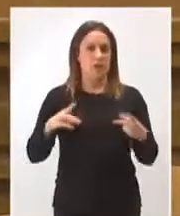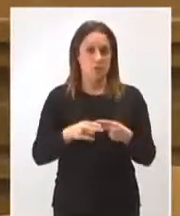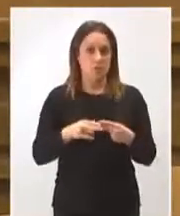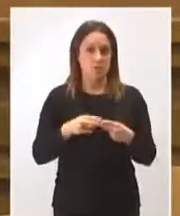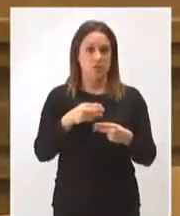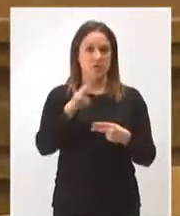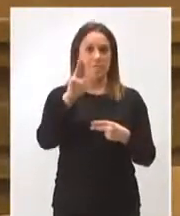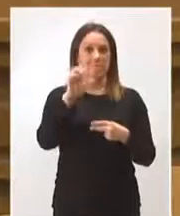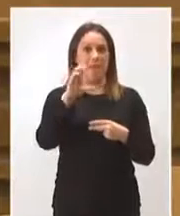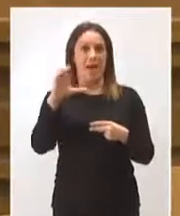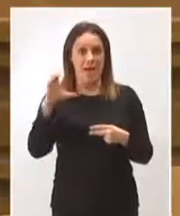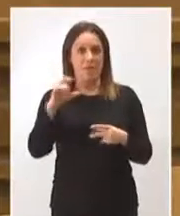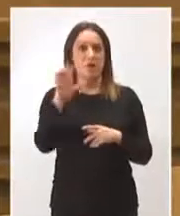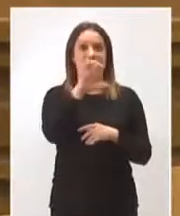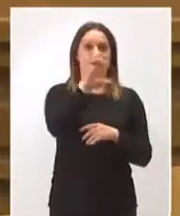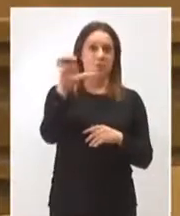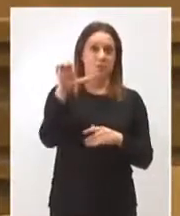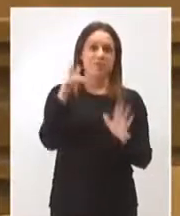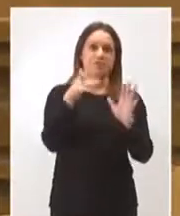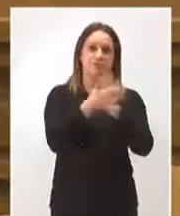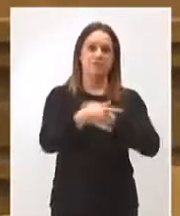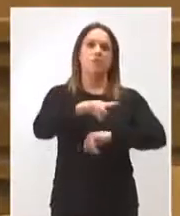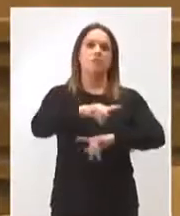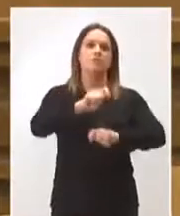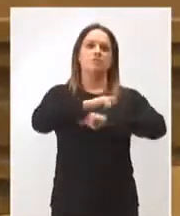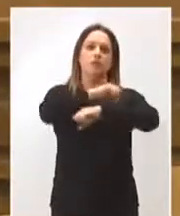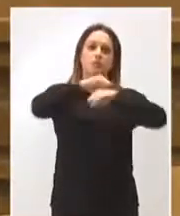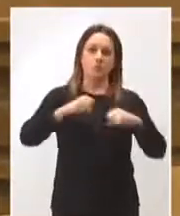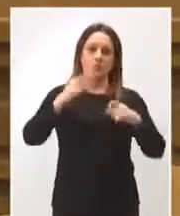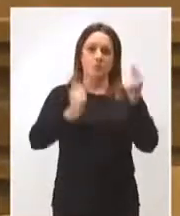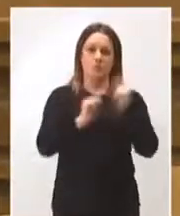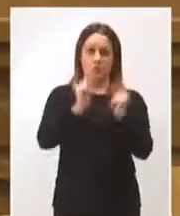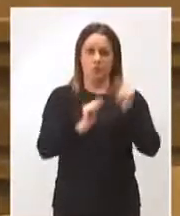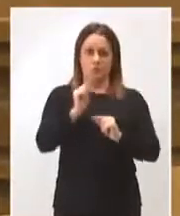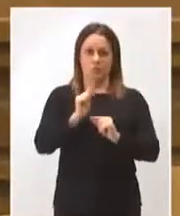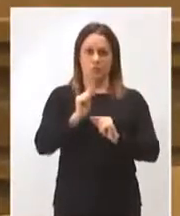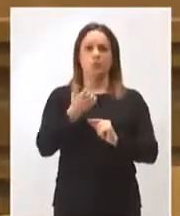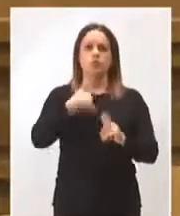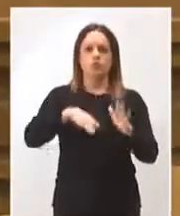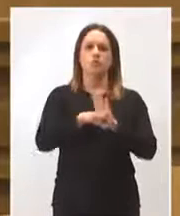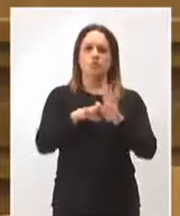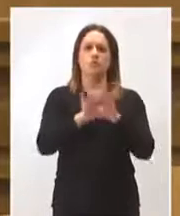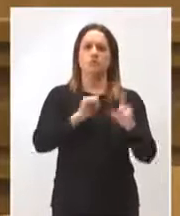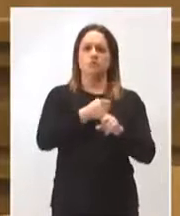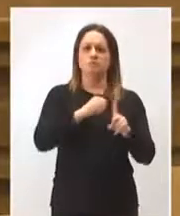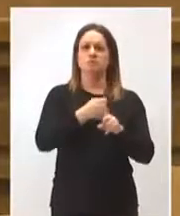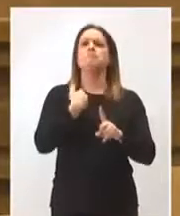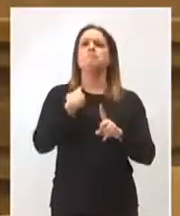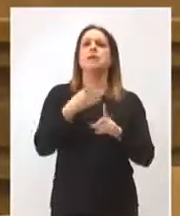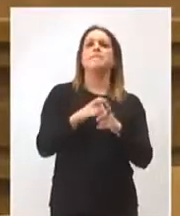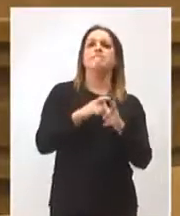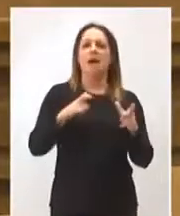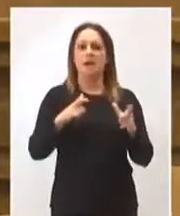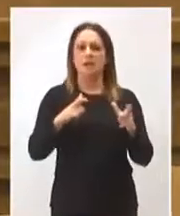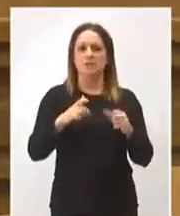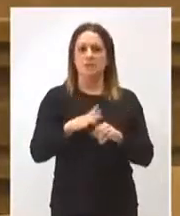PAC en el escenario europeo se convierte en una consolidación de los presupuestos, evidentemente vamos a seguir empujando para que vaya más, porque